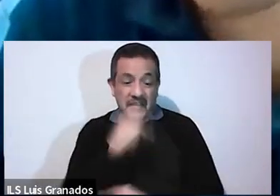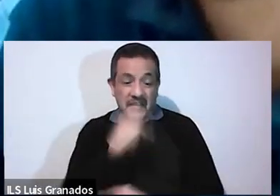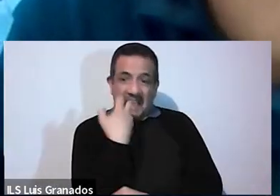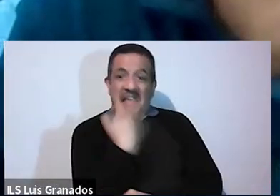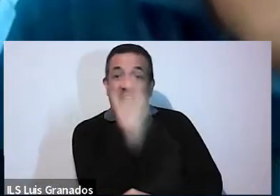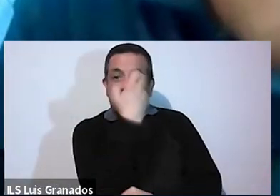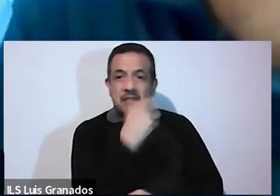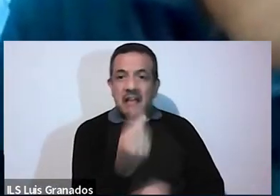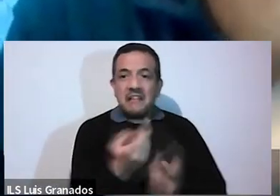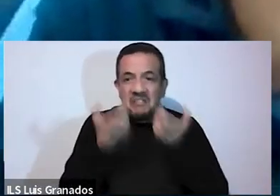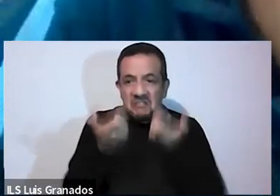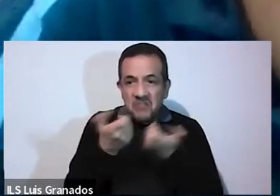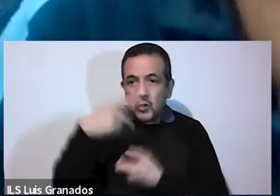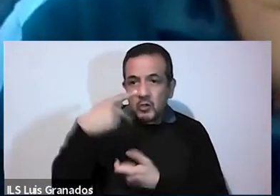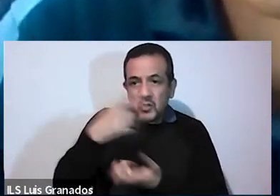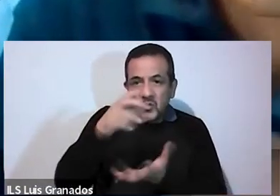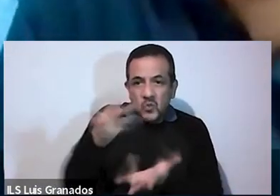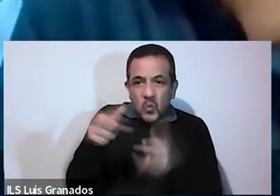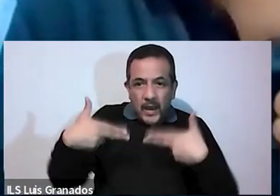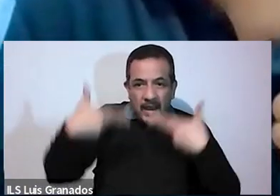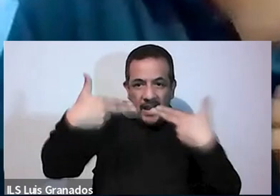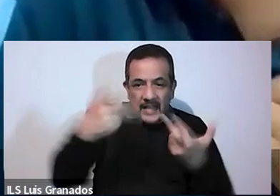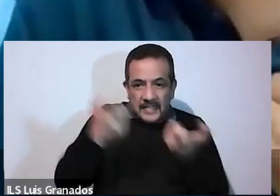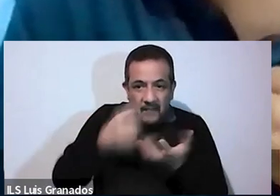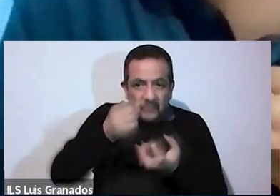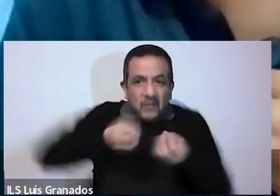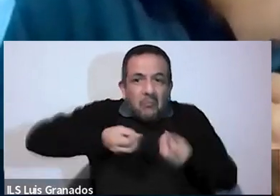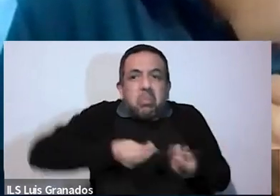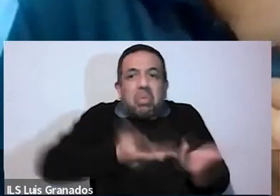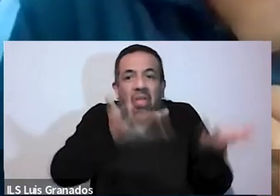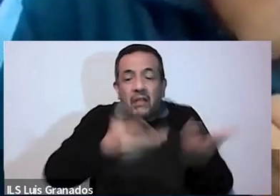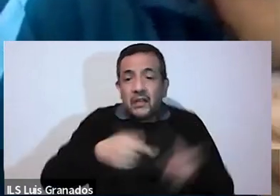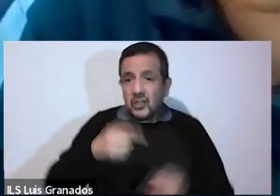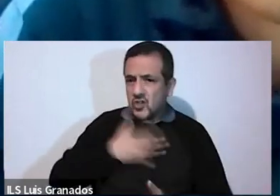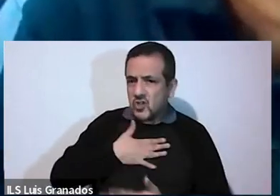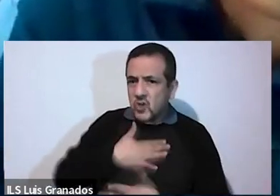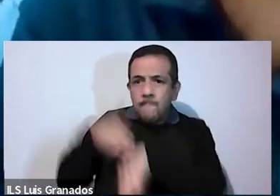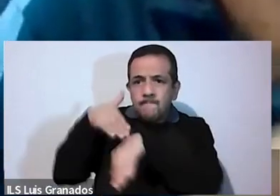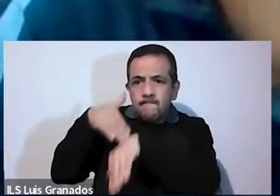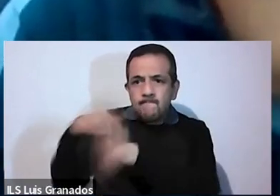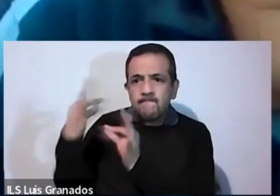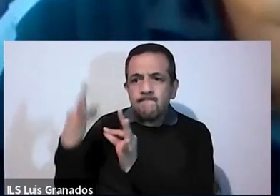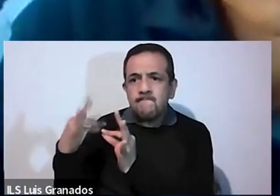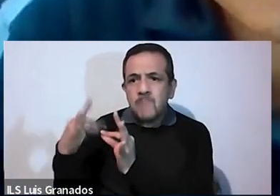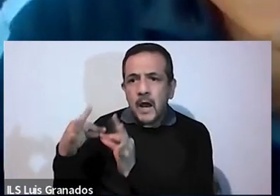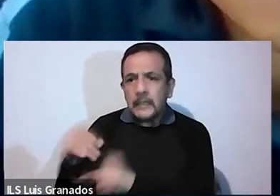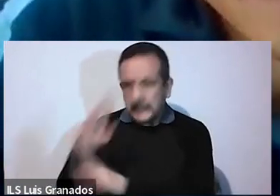despilfarró toda su herencia. Y yo que me porté bien, yo que hice todo lo que me pediste, así me tratas y aquel así.